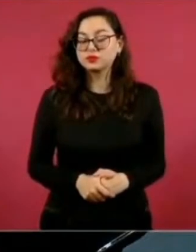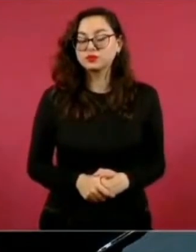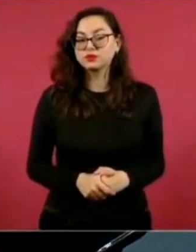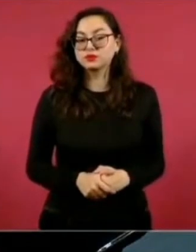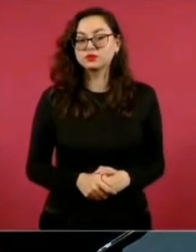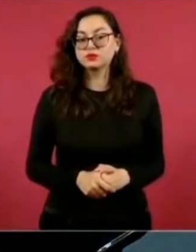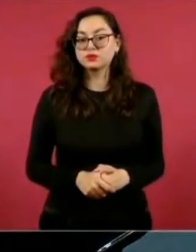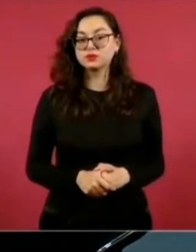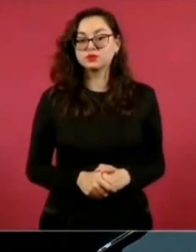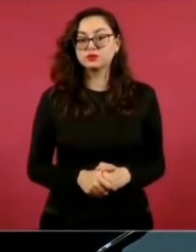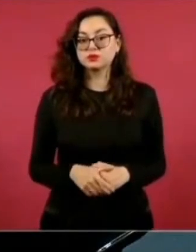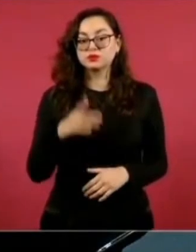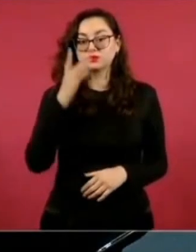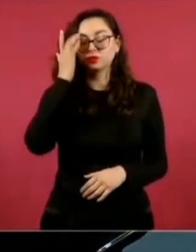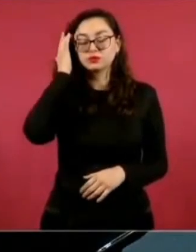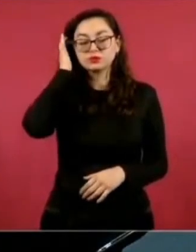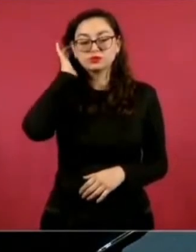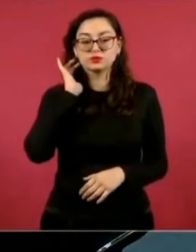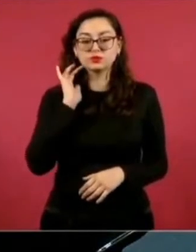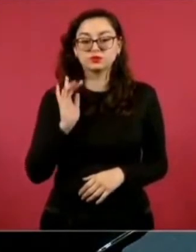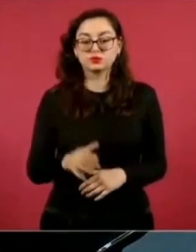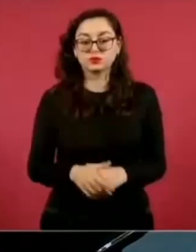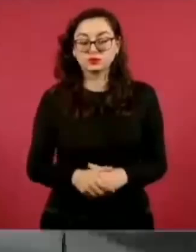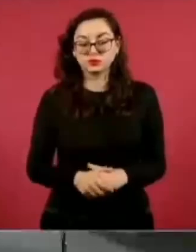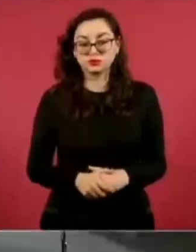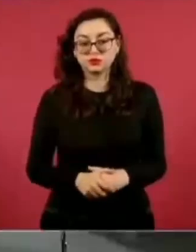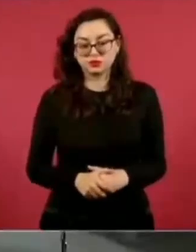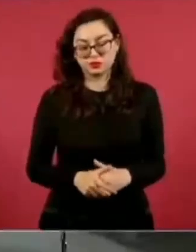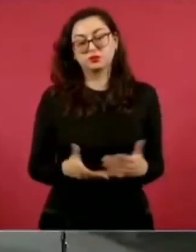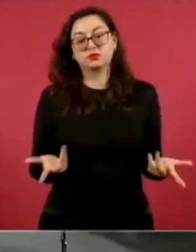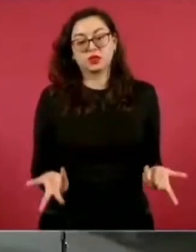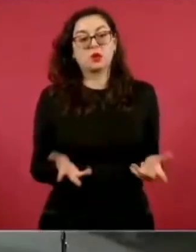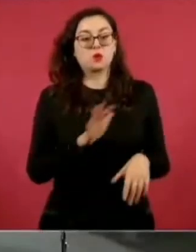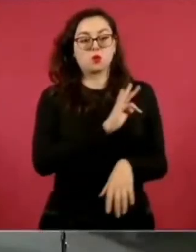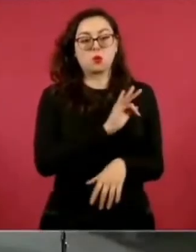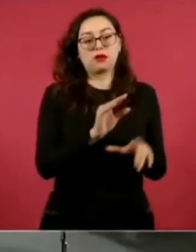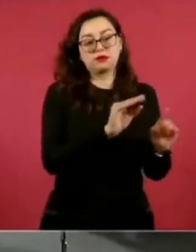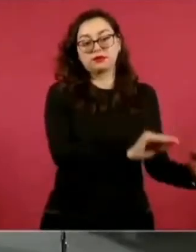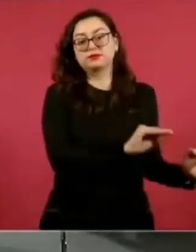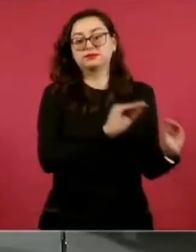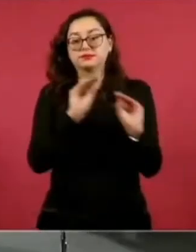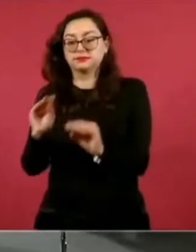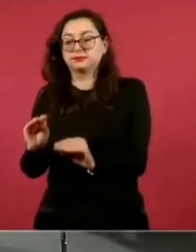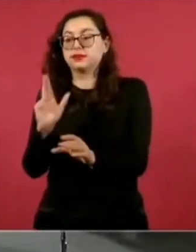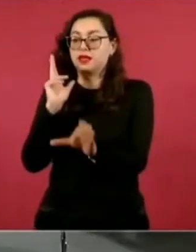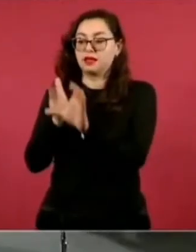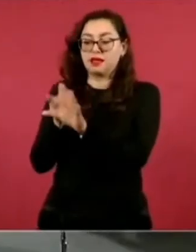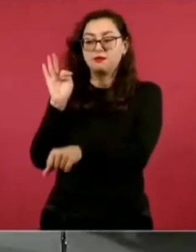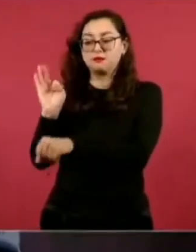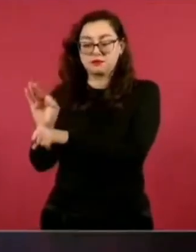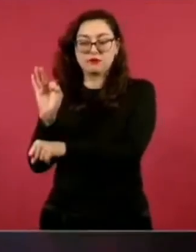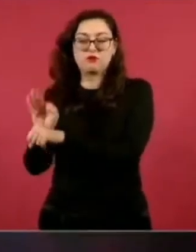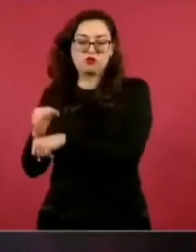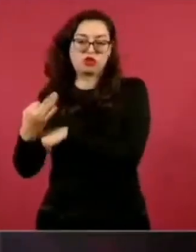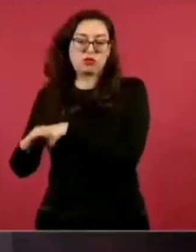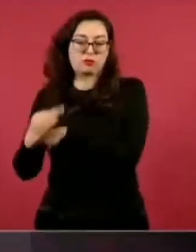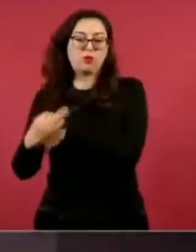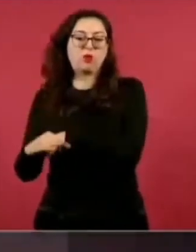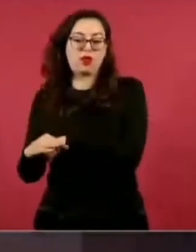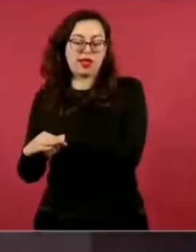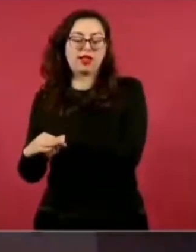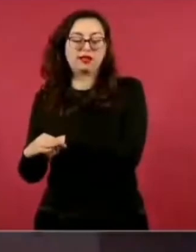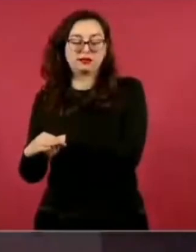¿No contemplaría evacuación Sí, refugios y la Secretaría de